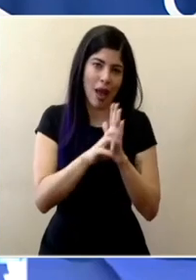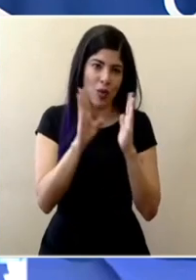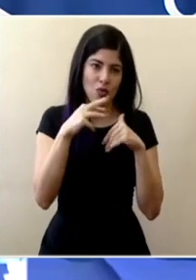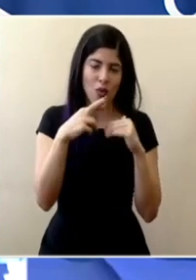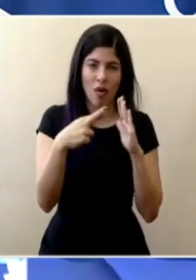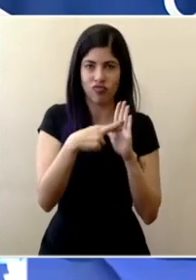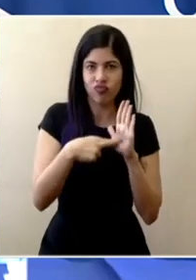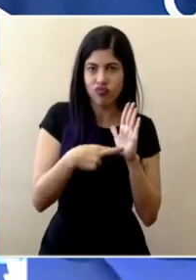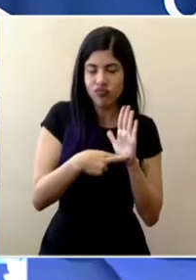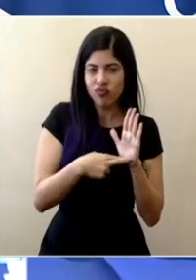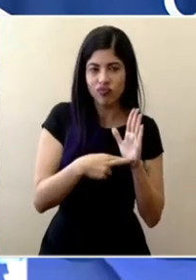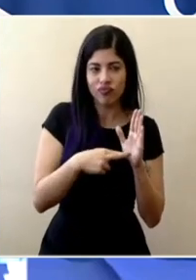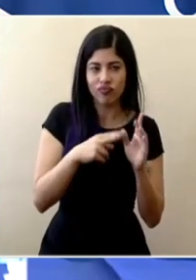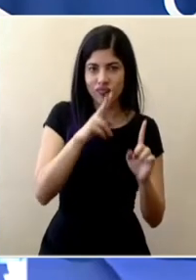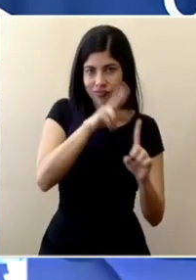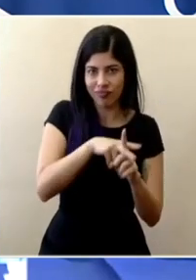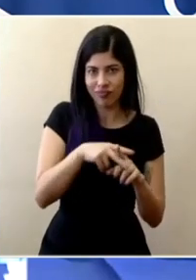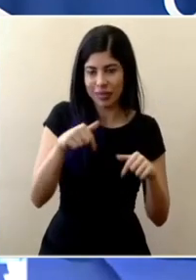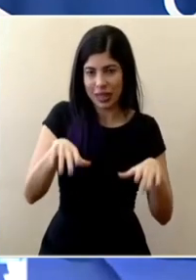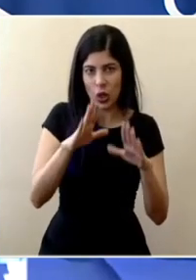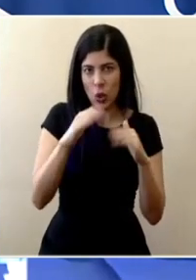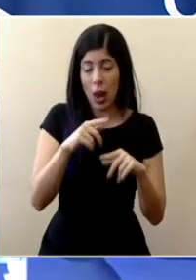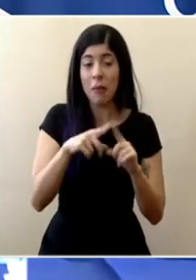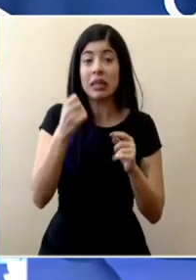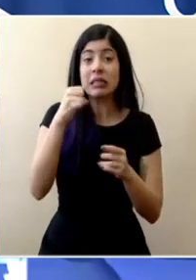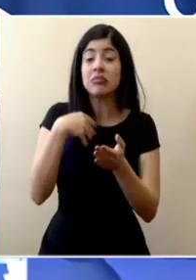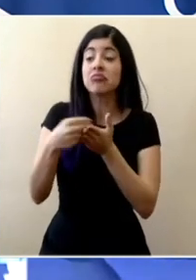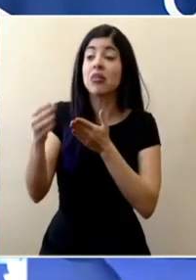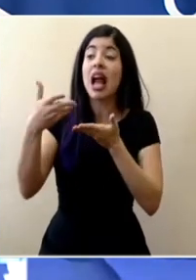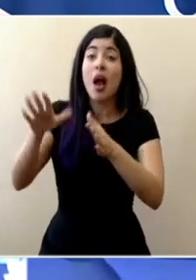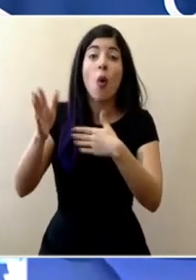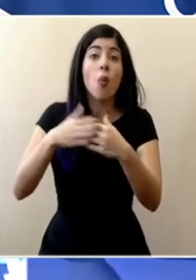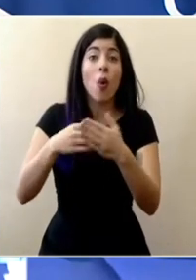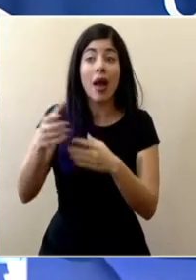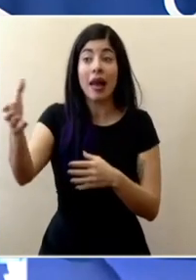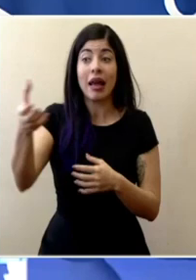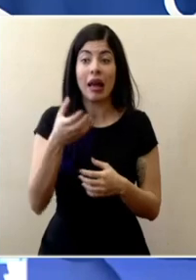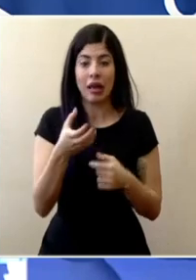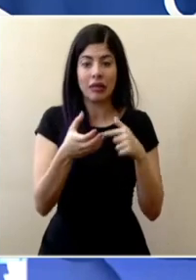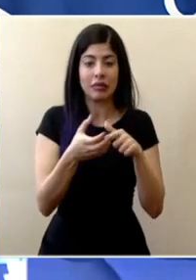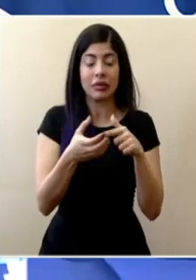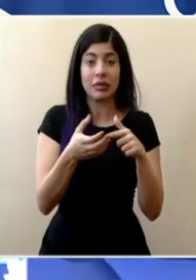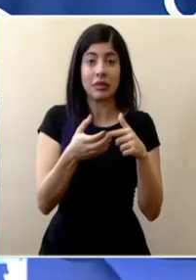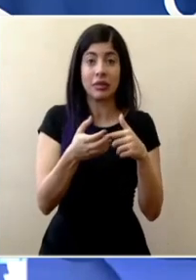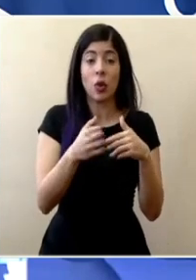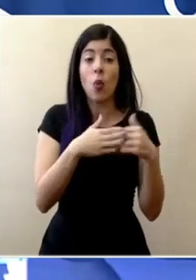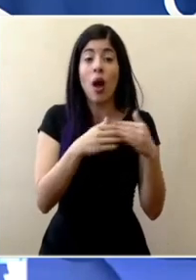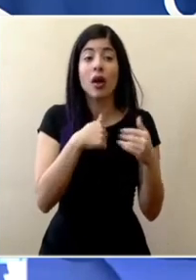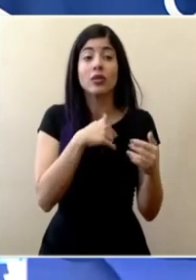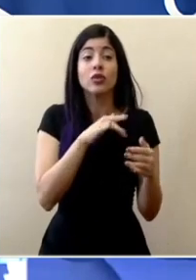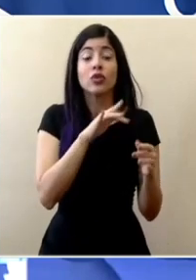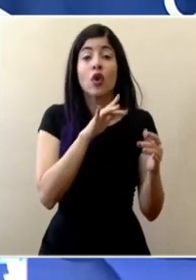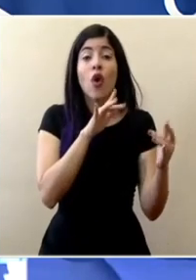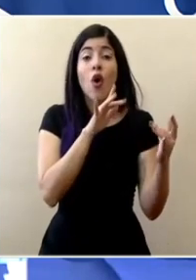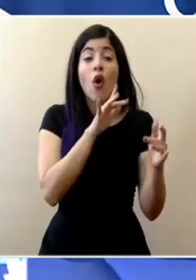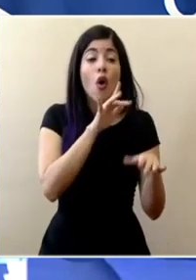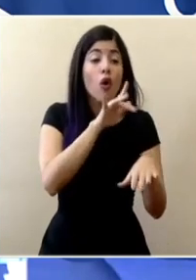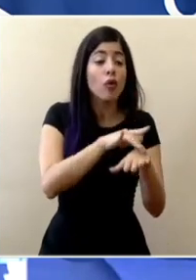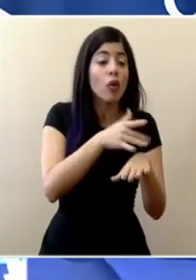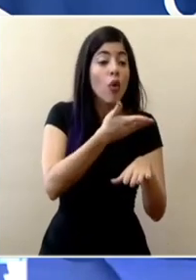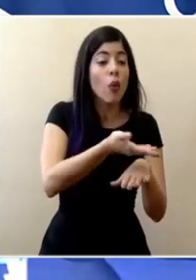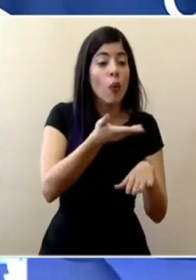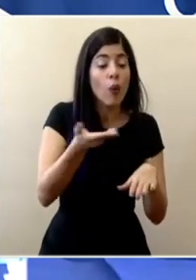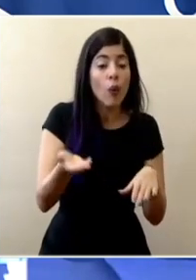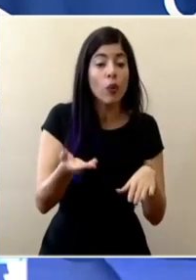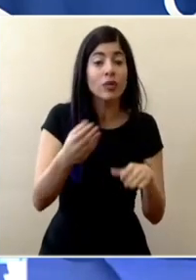regularizadas en el territorio pero si tenemos que hacer ese llamado a la población de que cualquier contacto que tengamos con un objeto